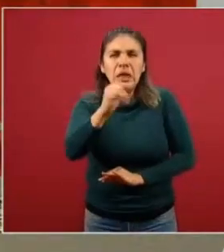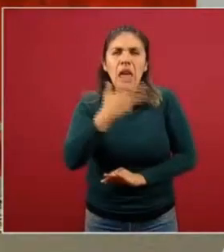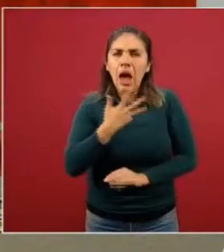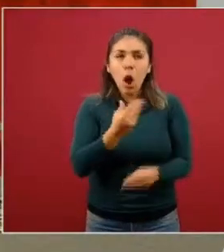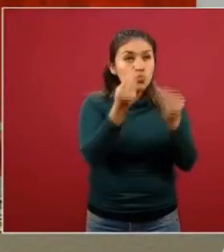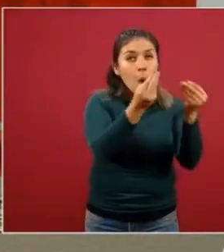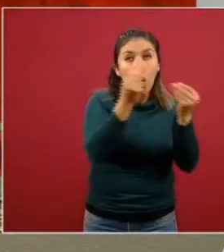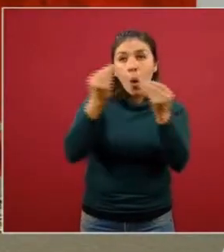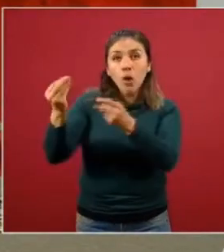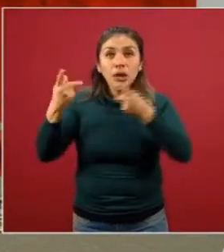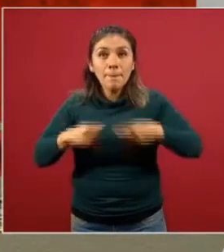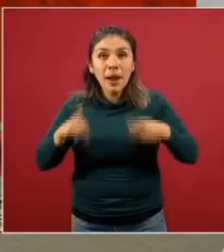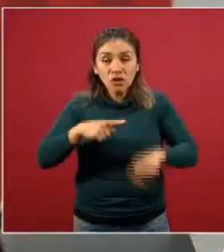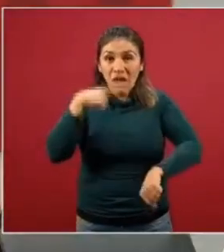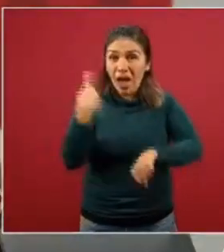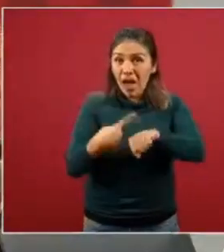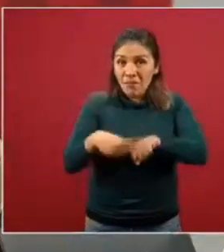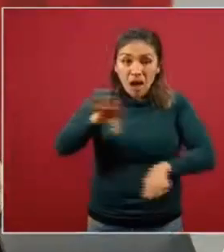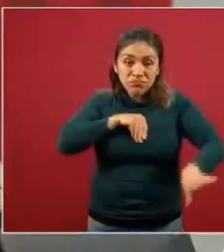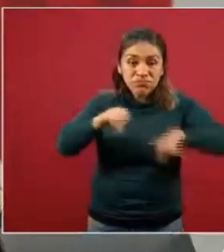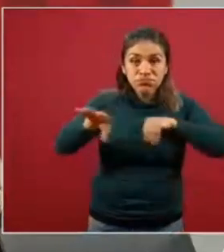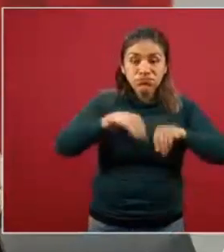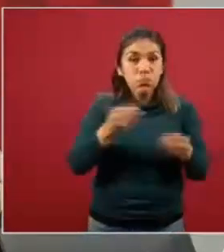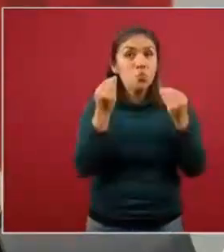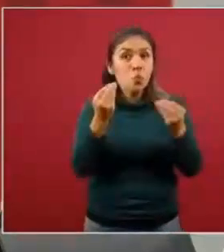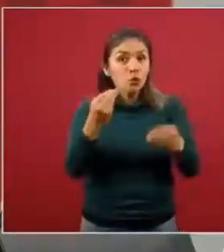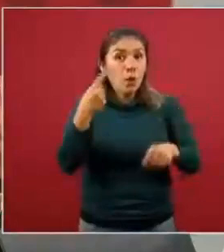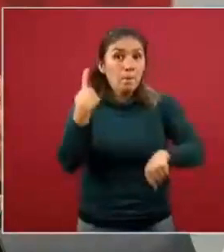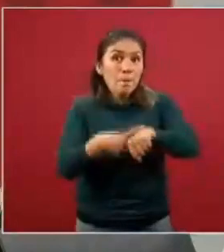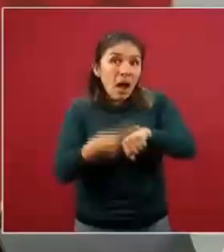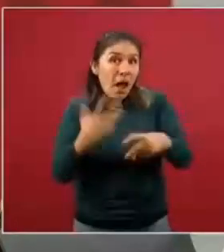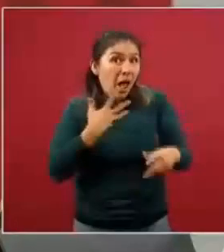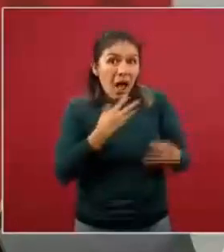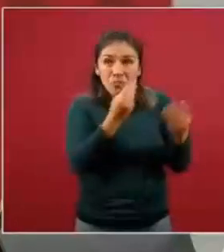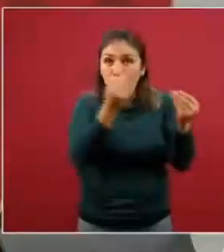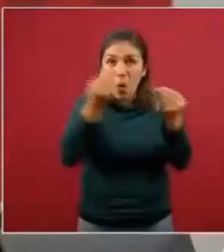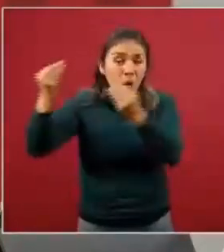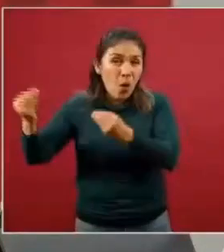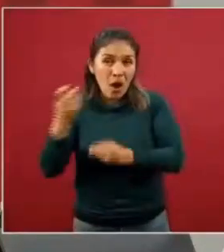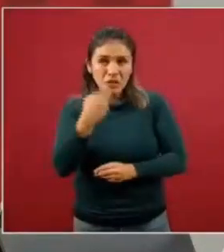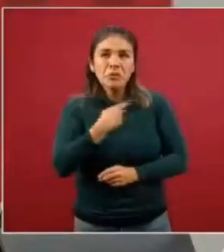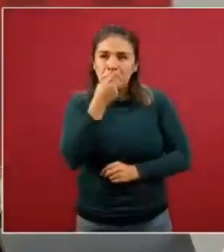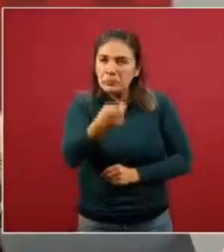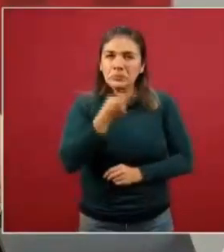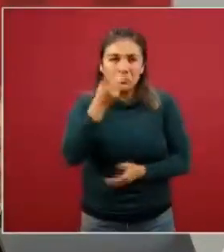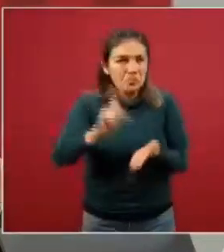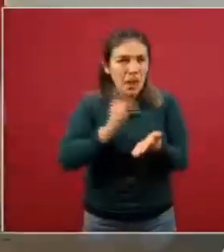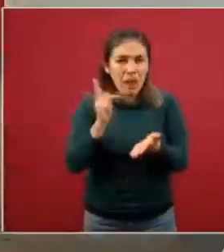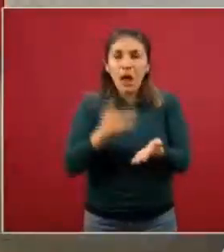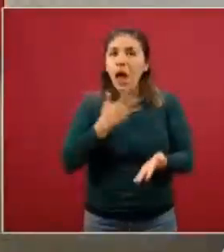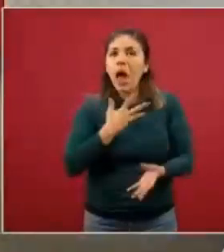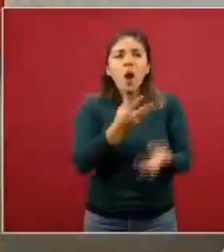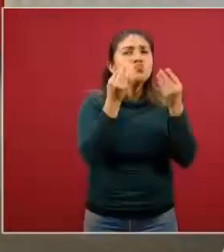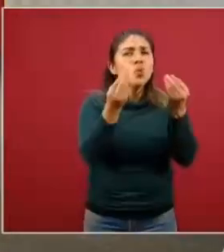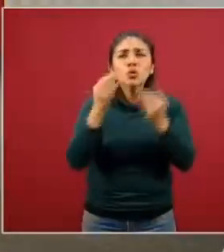haya muchas personas infectadas, también muchos casos, también aquí esto es algo que comentamos casi cada día, tenemos una gran